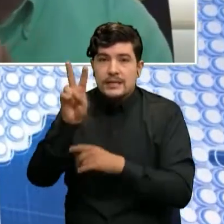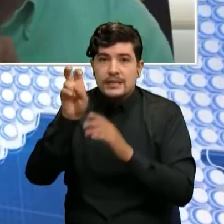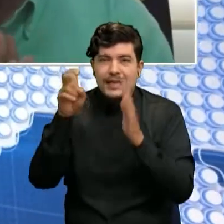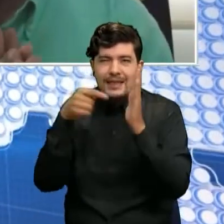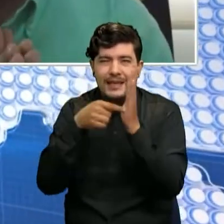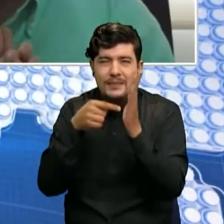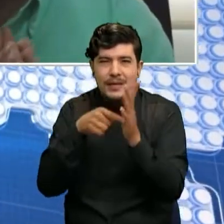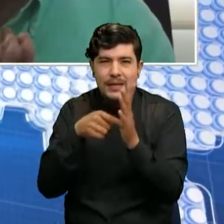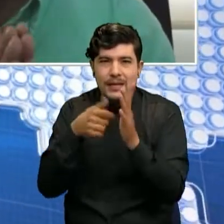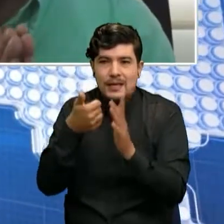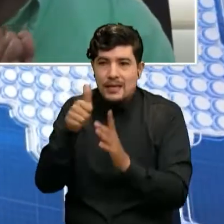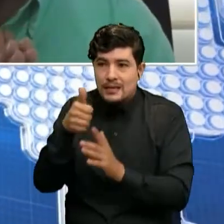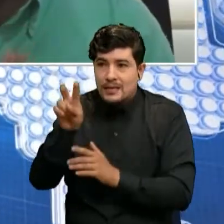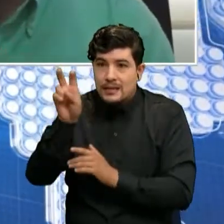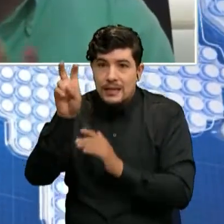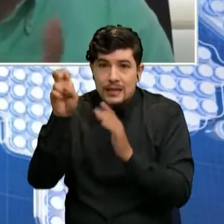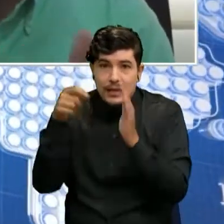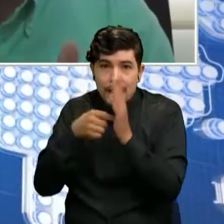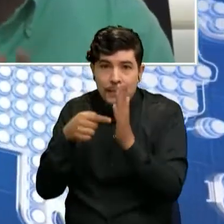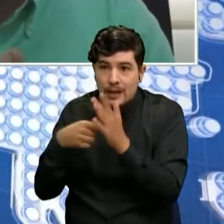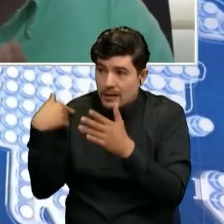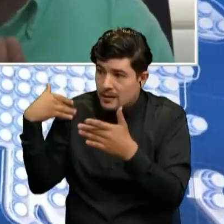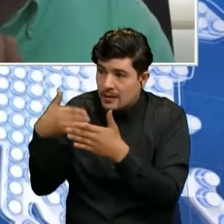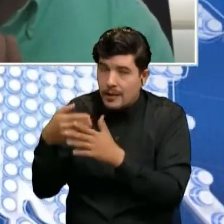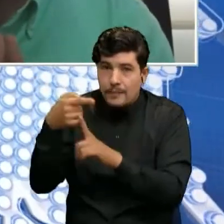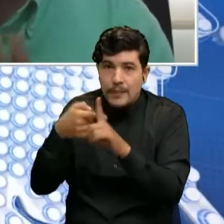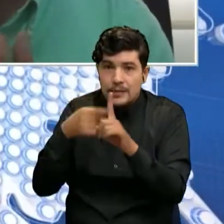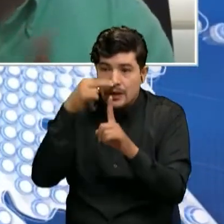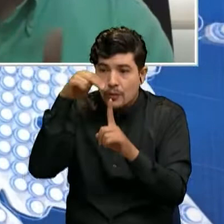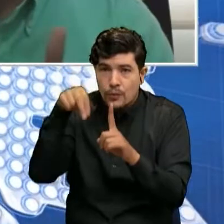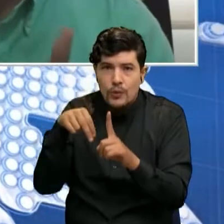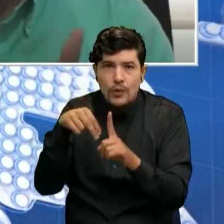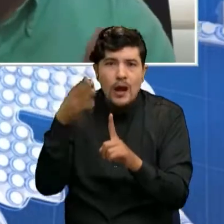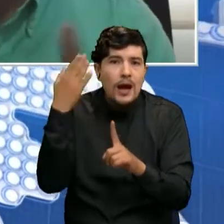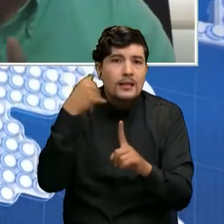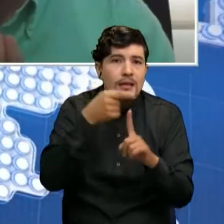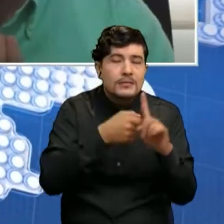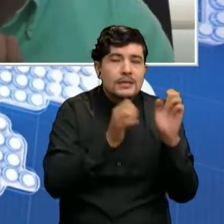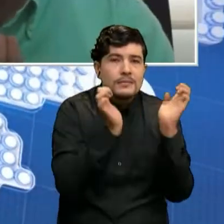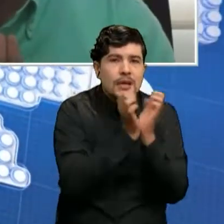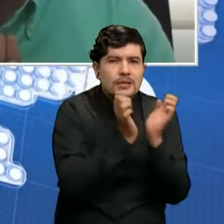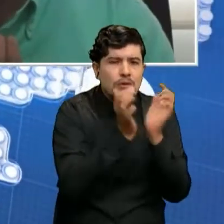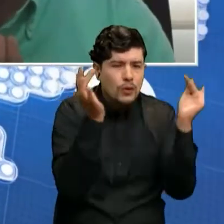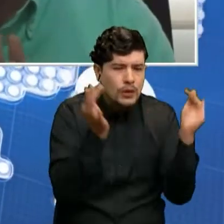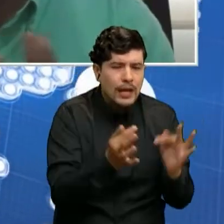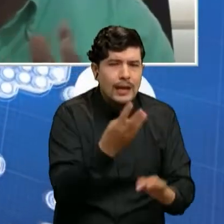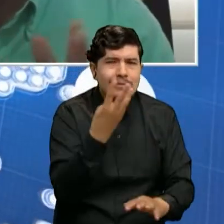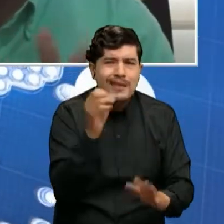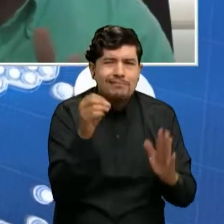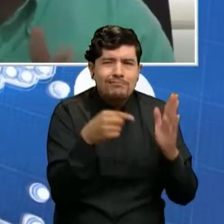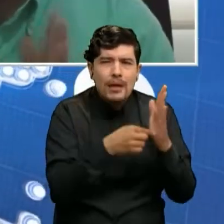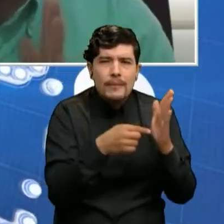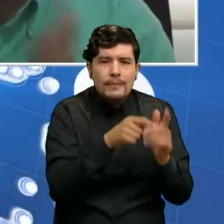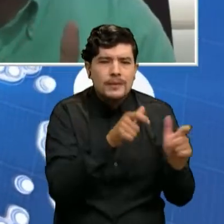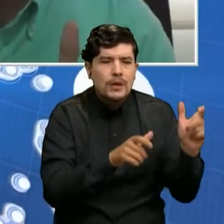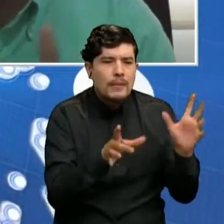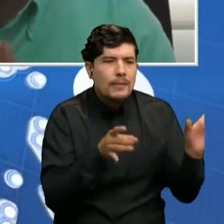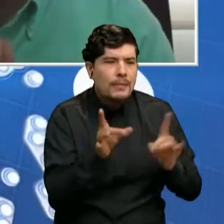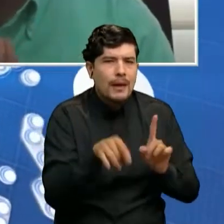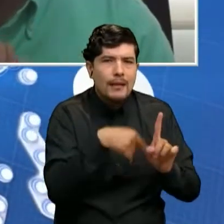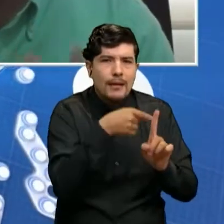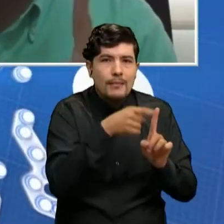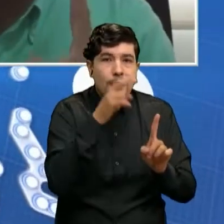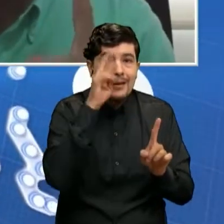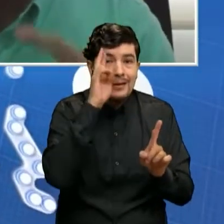casos, lo que va corrido el mes de junio, en mayo terminamos con cerca de casi los 30.000 casos de contagio. Entonces,